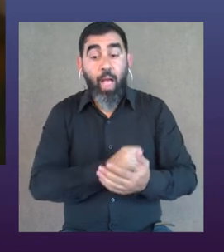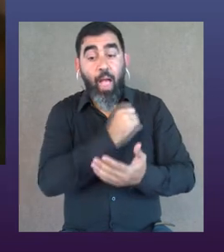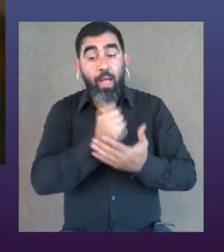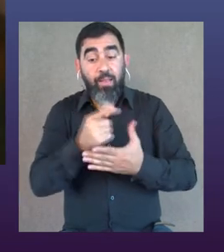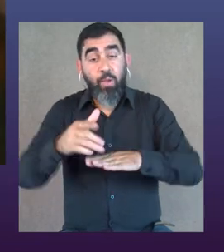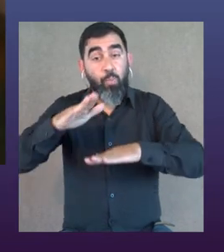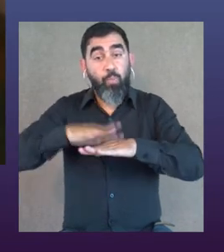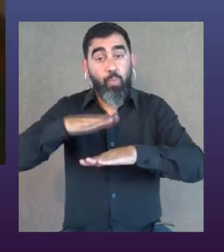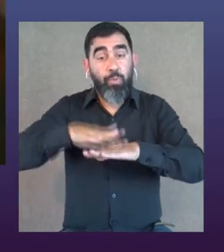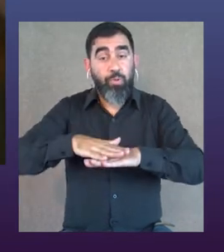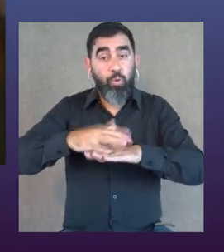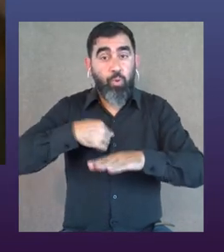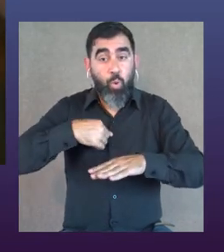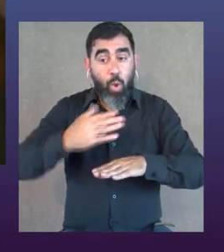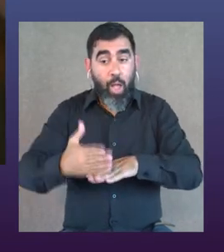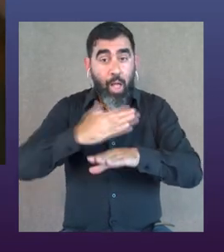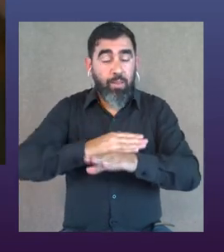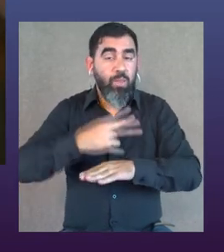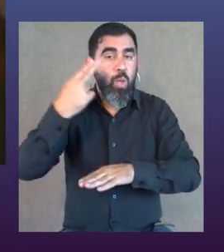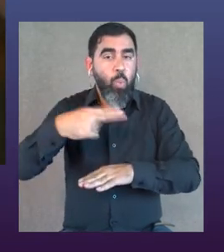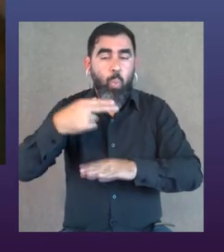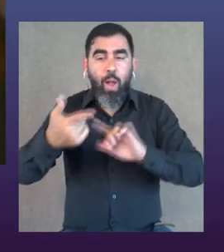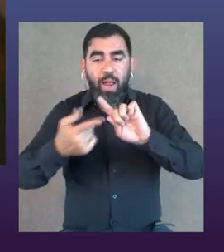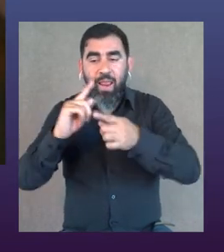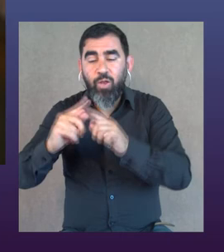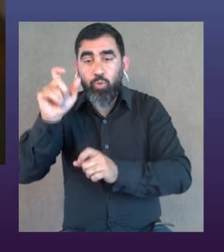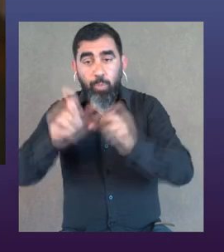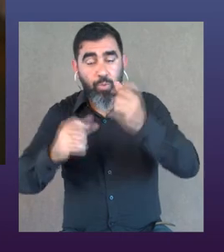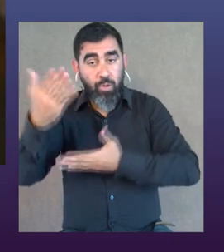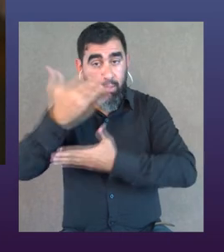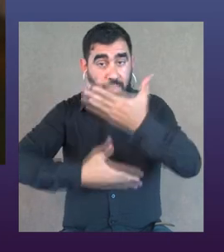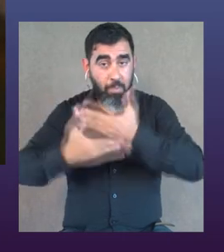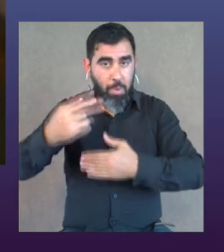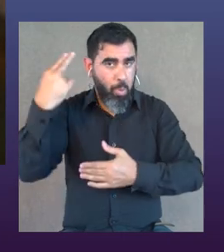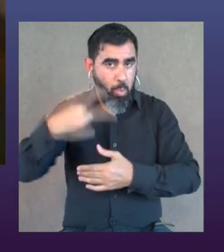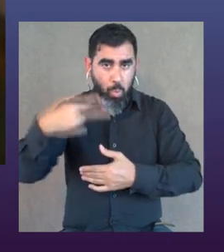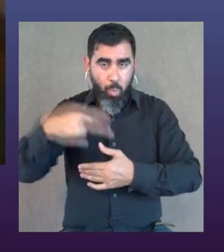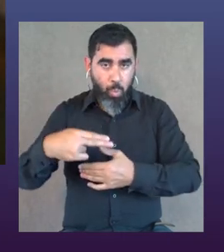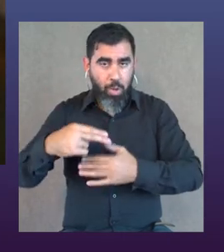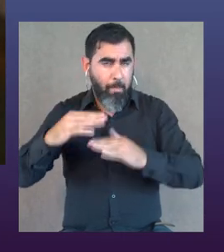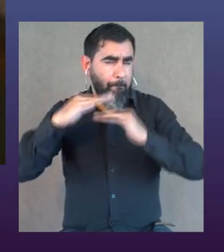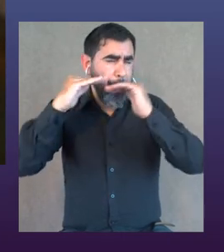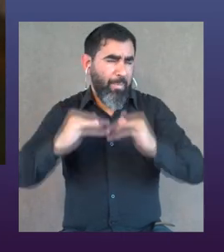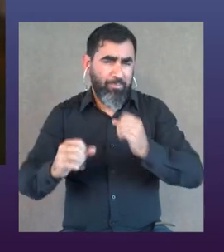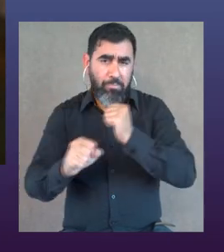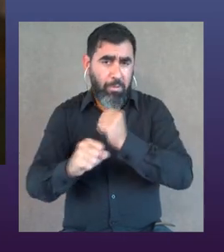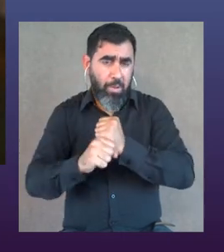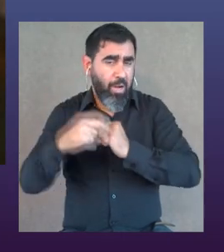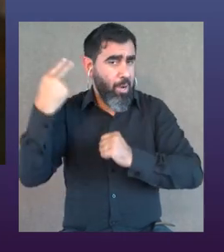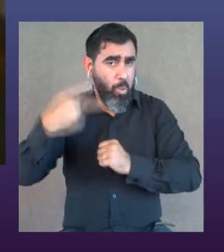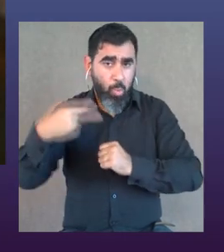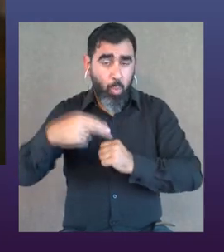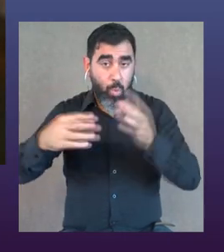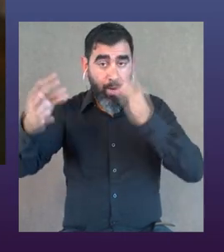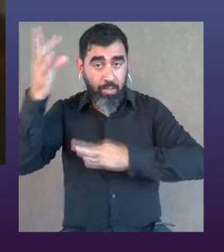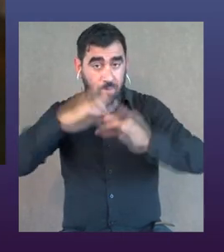Hasta ese momento yo no tenía relación cercana con personas con discapacidad y tampoco, mucho menos había